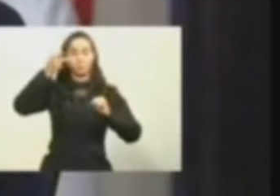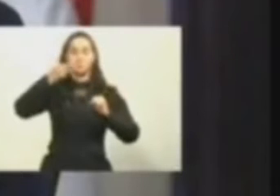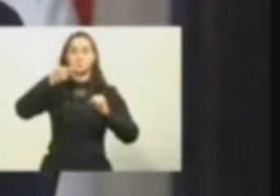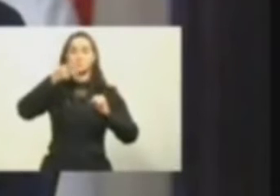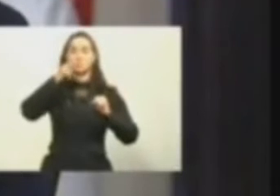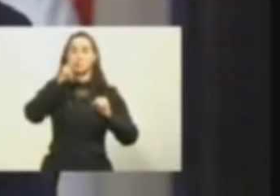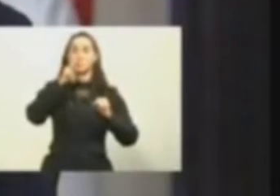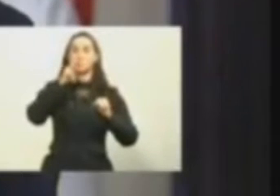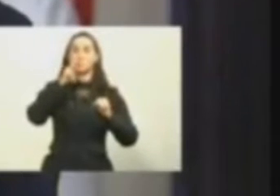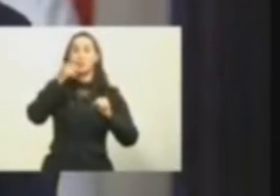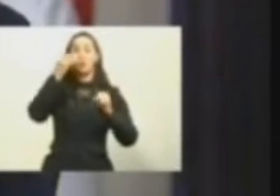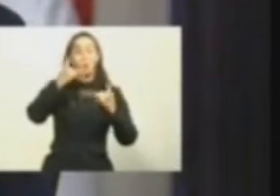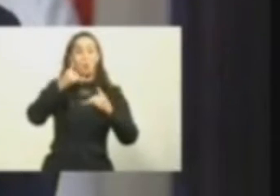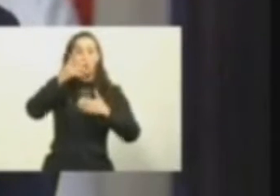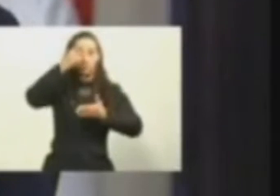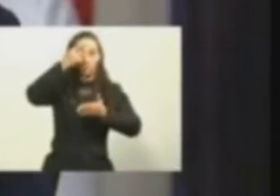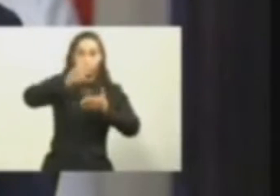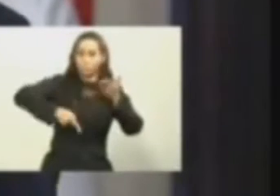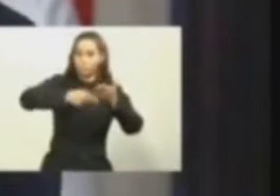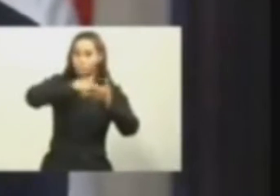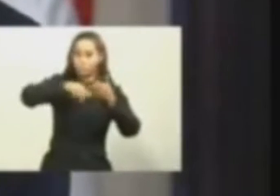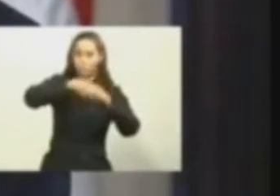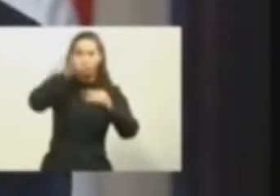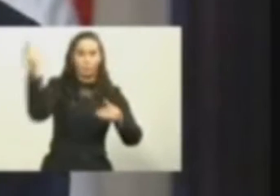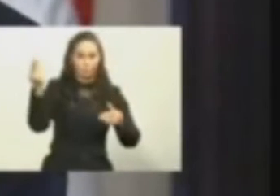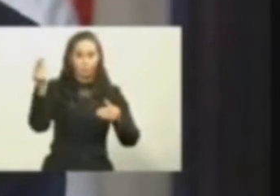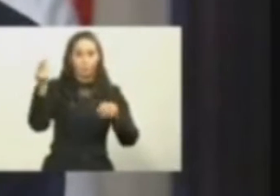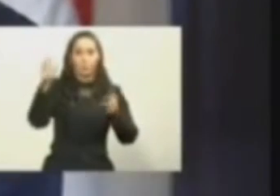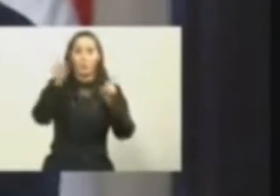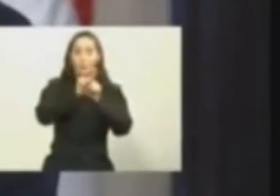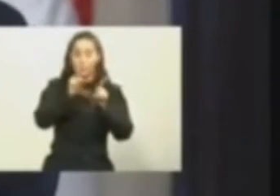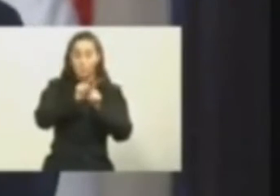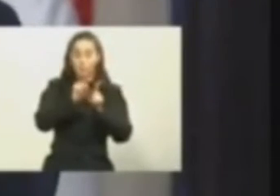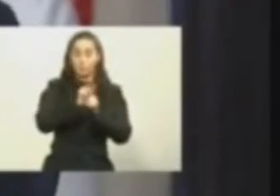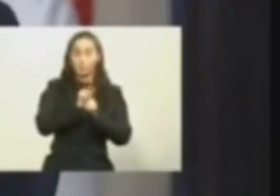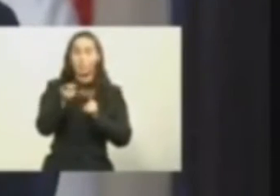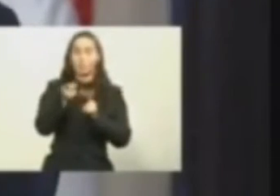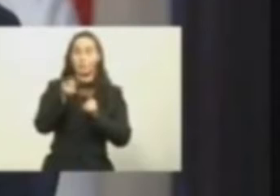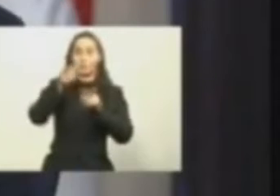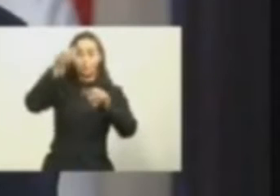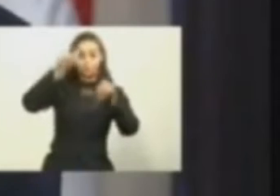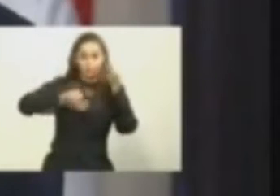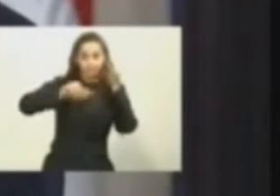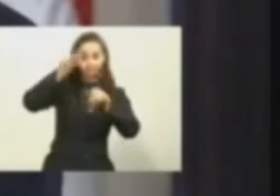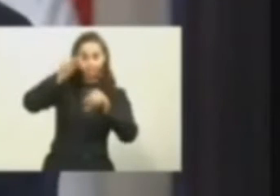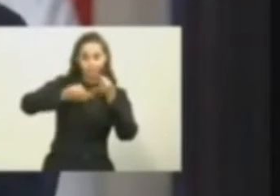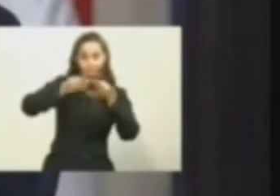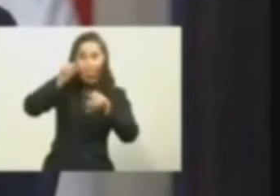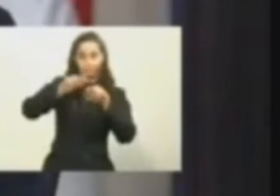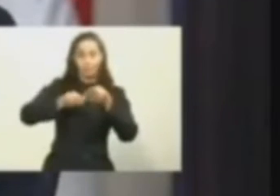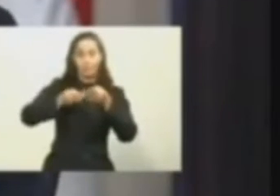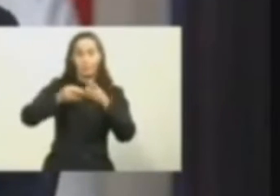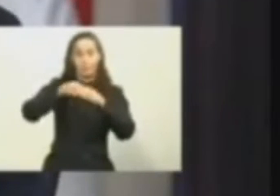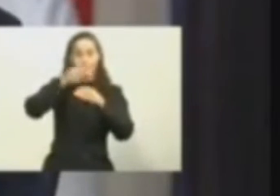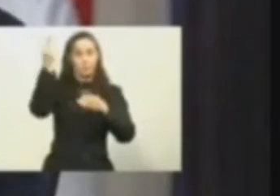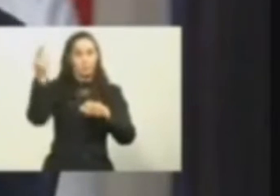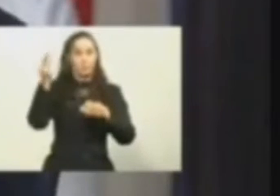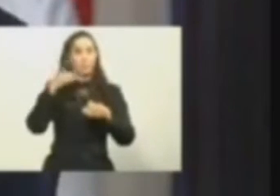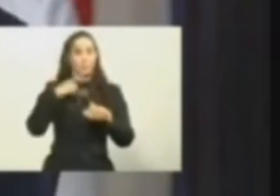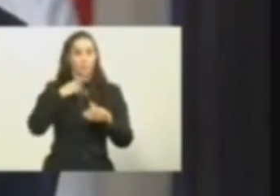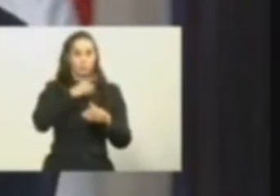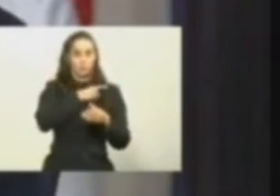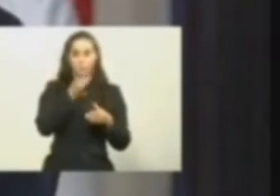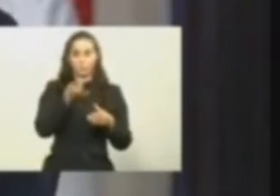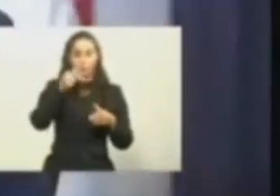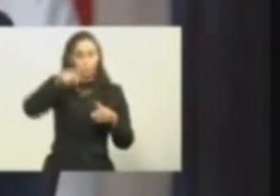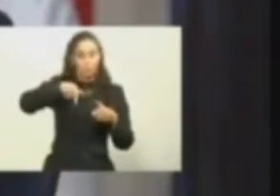que dijo que no solamente ya está suspendido, sino que se va a someter para sanciones y posible expulsión al diputado. Eso no lo